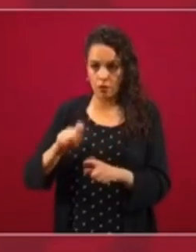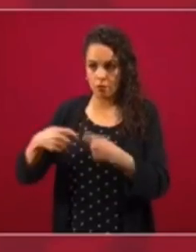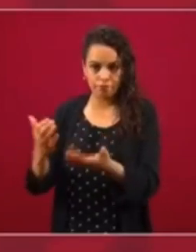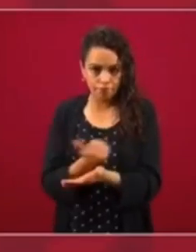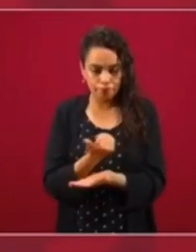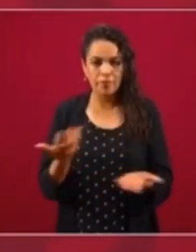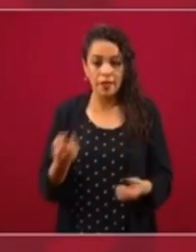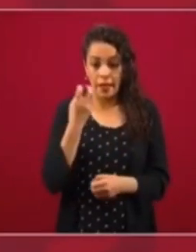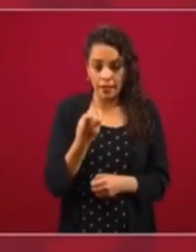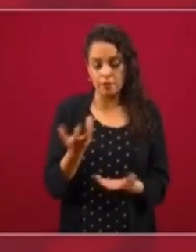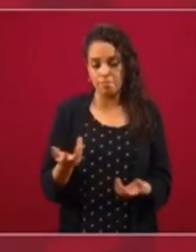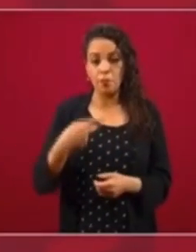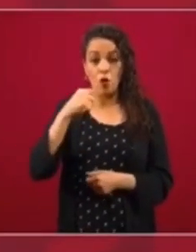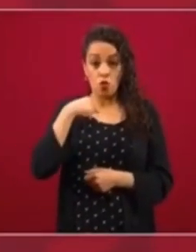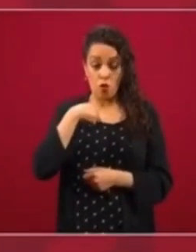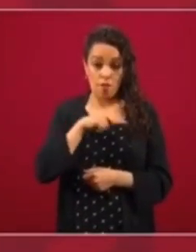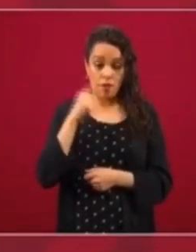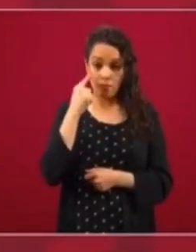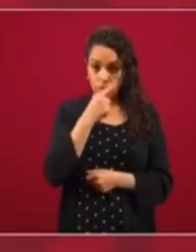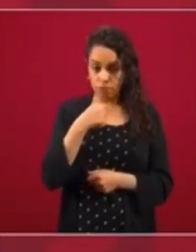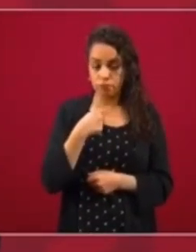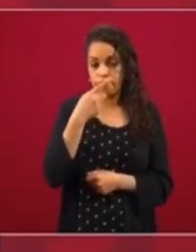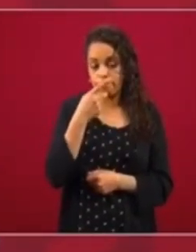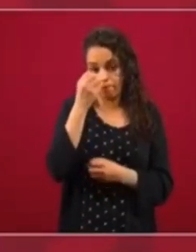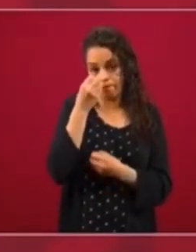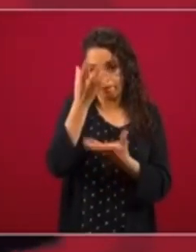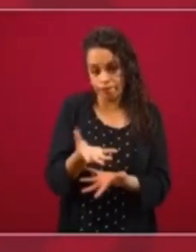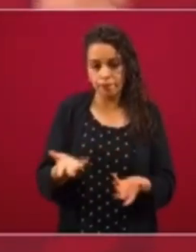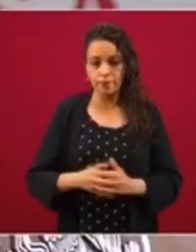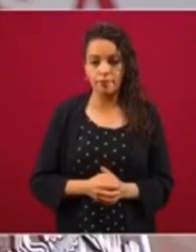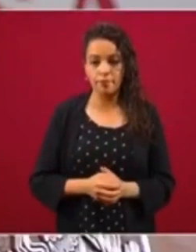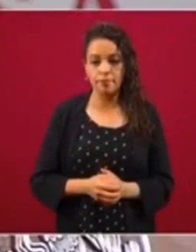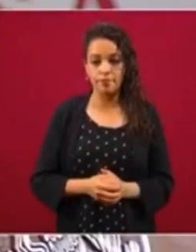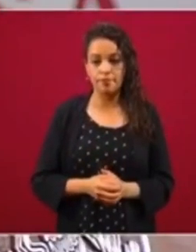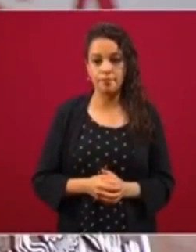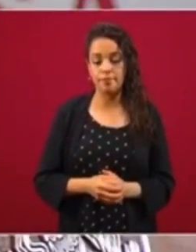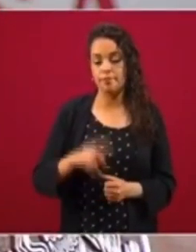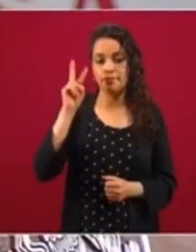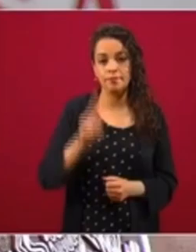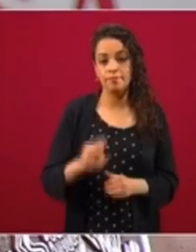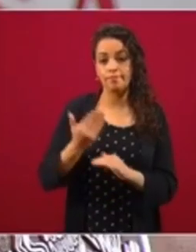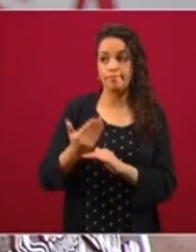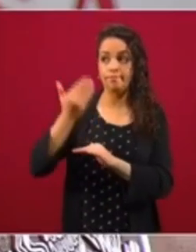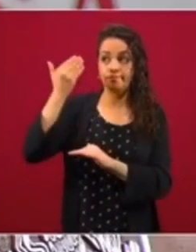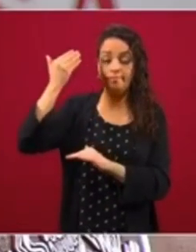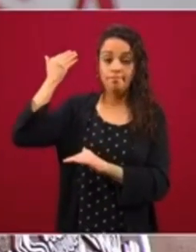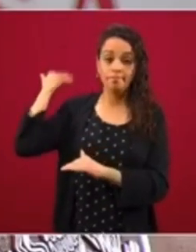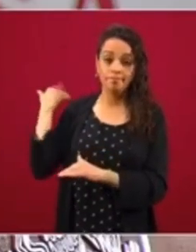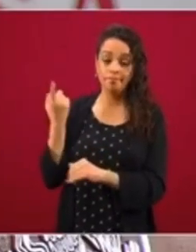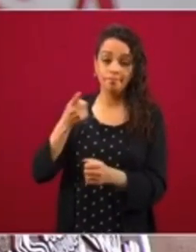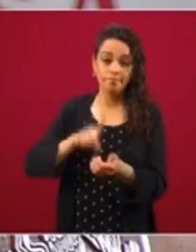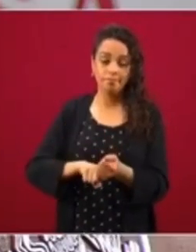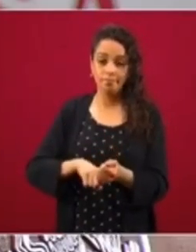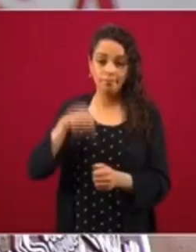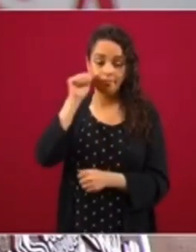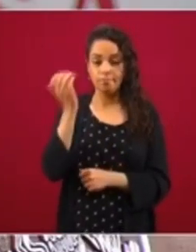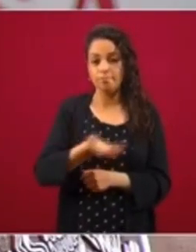Yo lo que puedo comentarles es que venimos de un régimen caracterizado por la corrupción